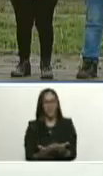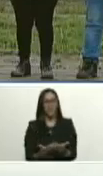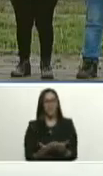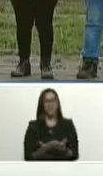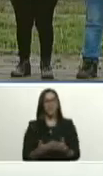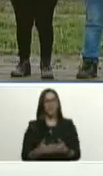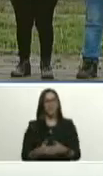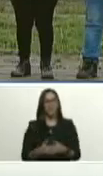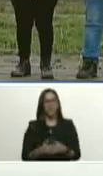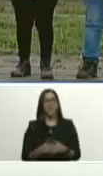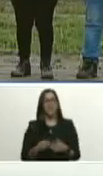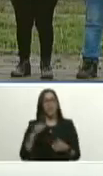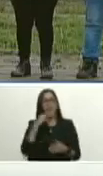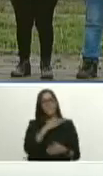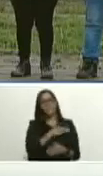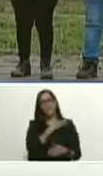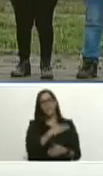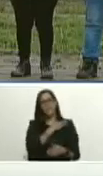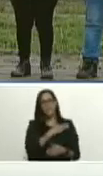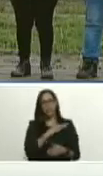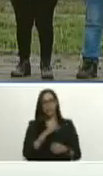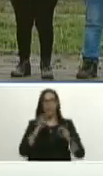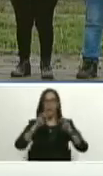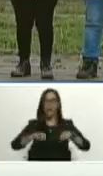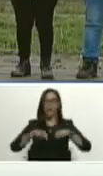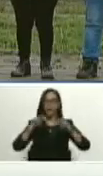la gran misión agro Venezuela